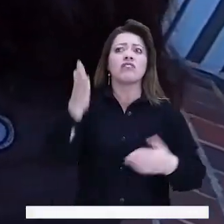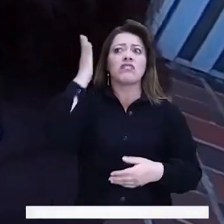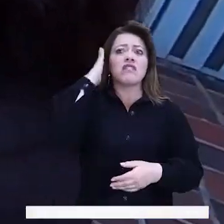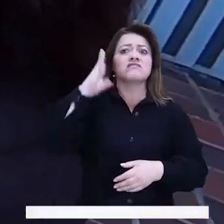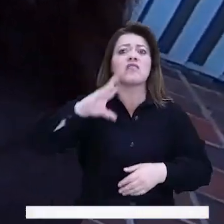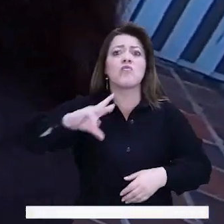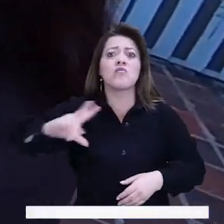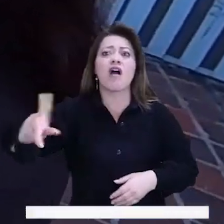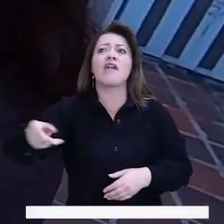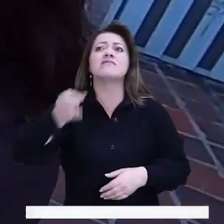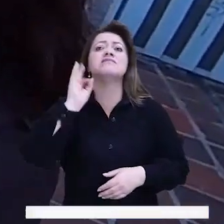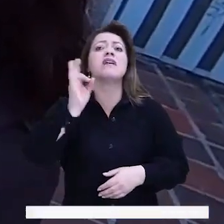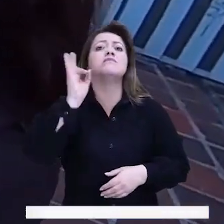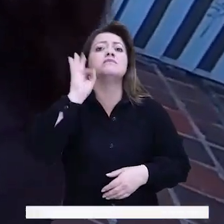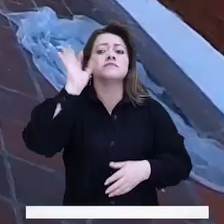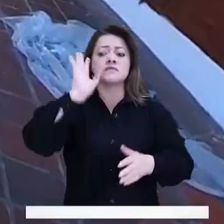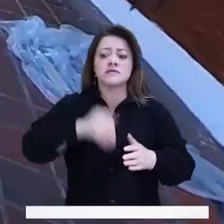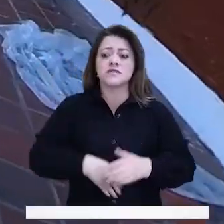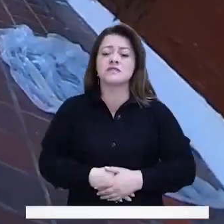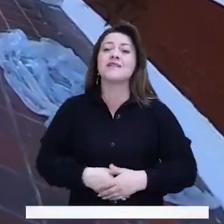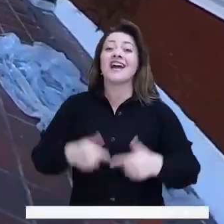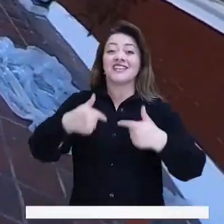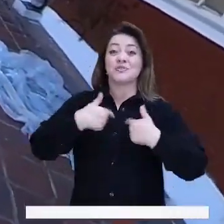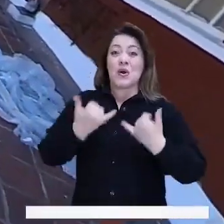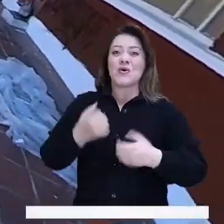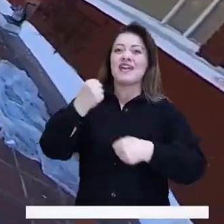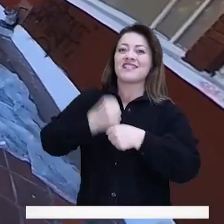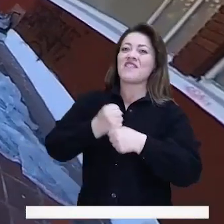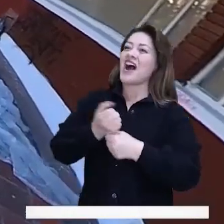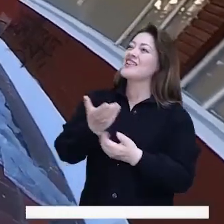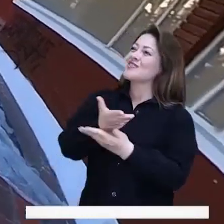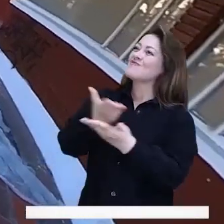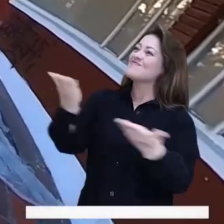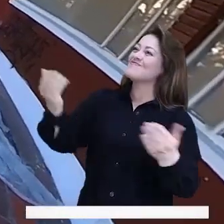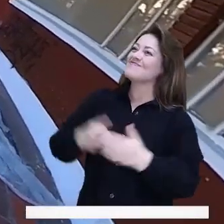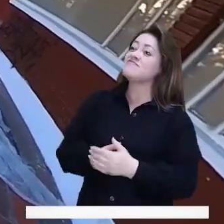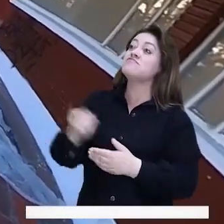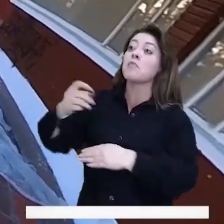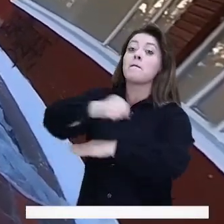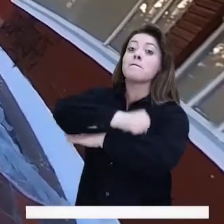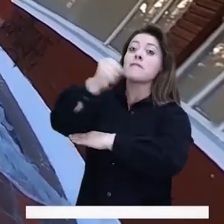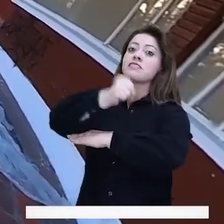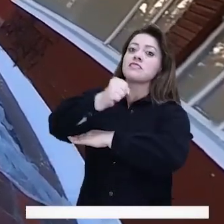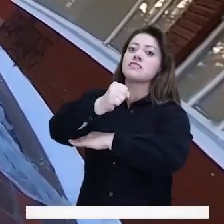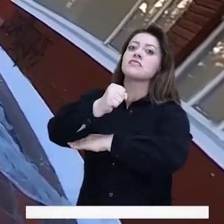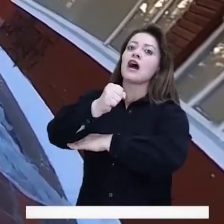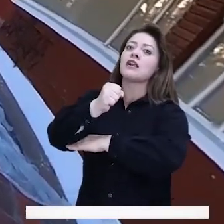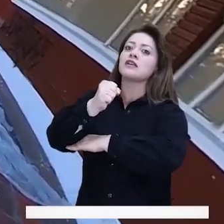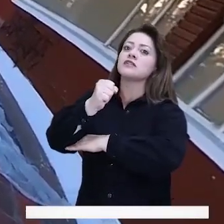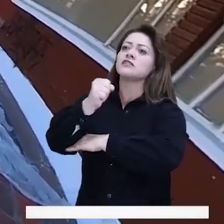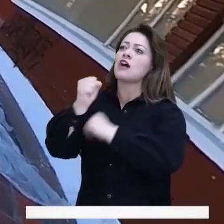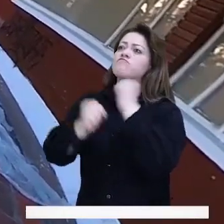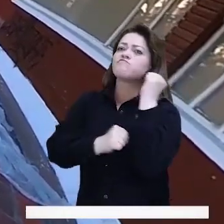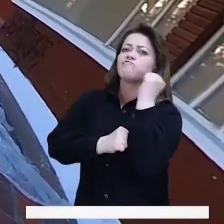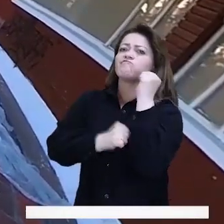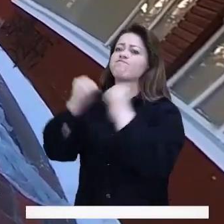que quitaron el celular. Estoy aquí trabajando con los maestros, reforzando las ventanas precisamente para mejorar